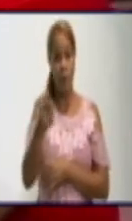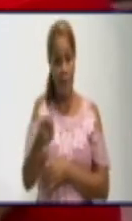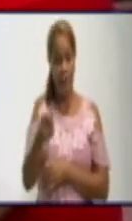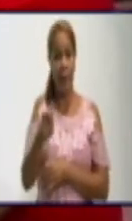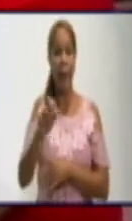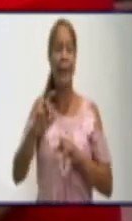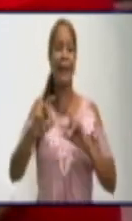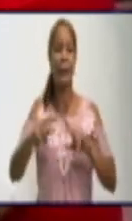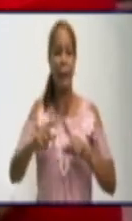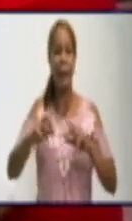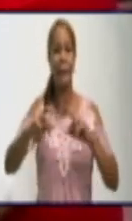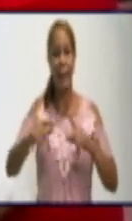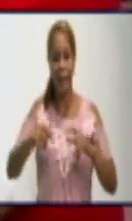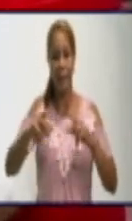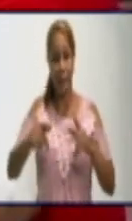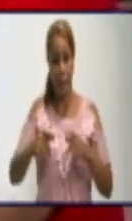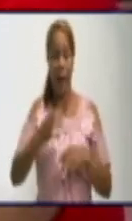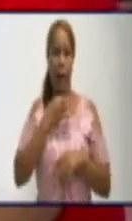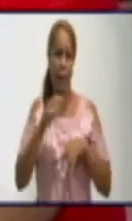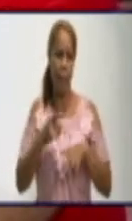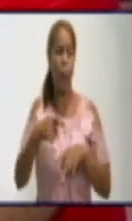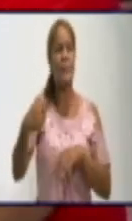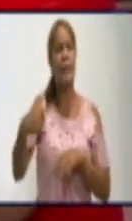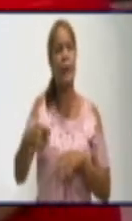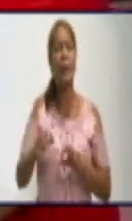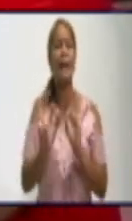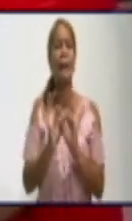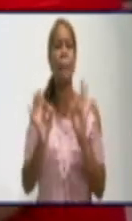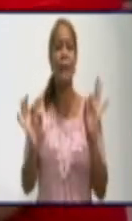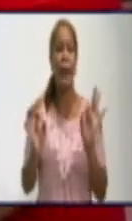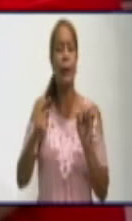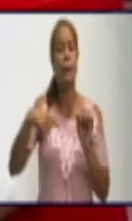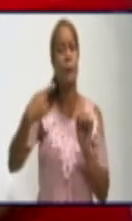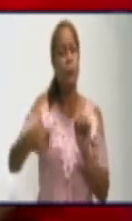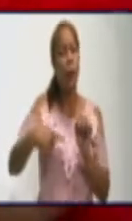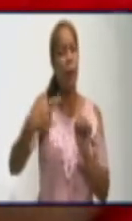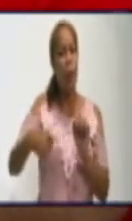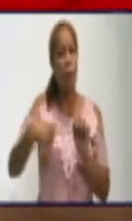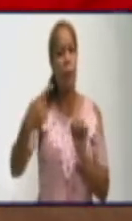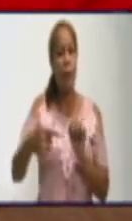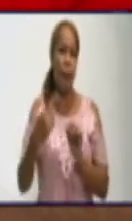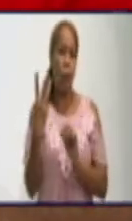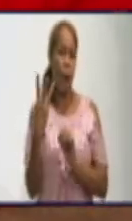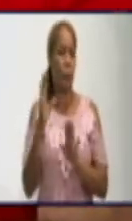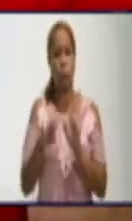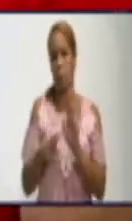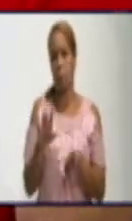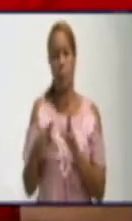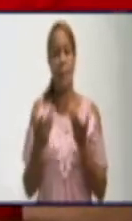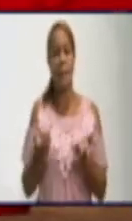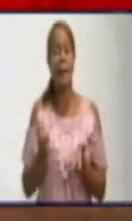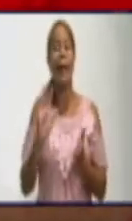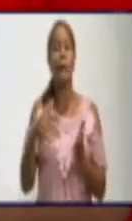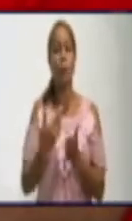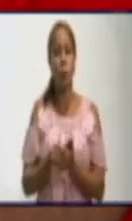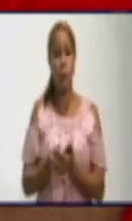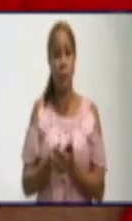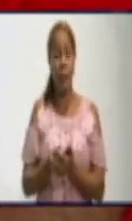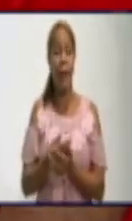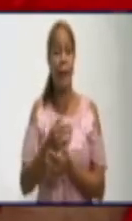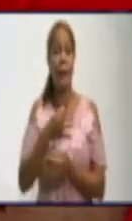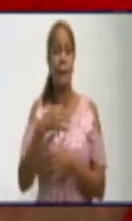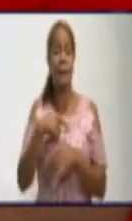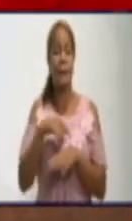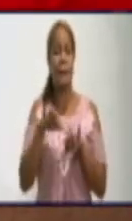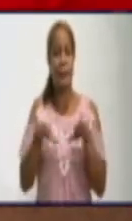se nos hace llegar a nosotros acueductos. Igualmente está el caso de que si ya usted dejó de ser fosa reiterativa, porque a través de